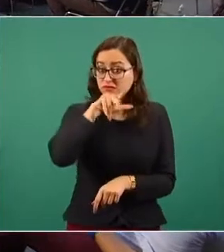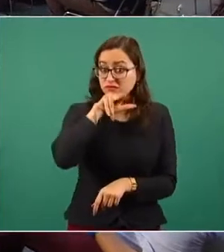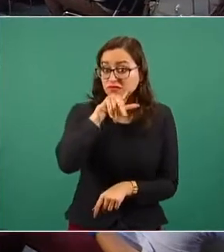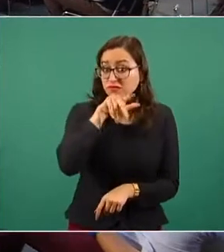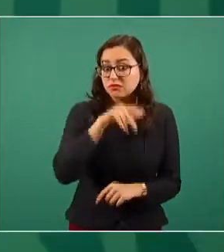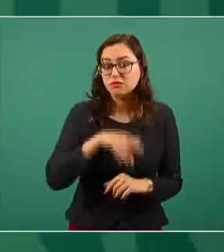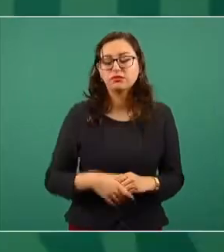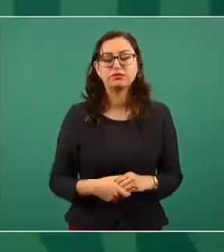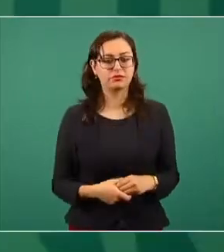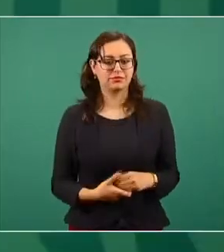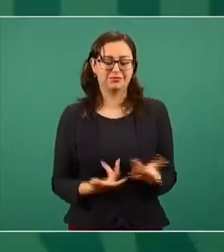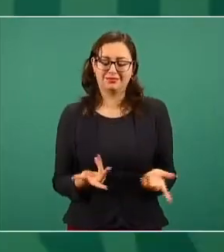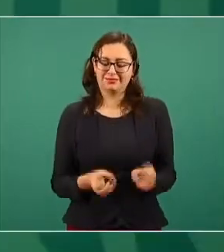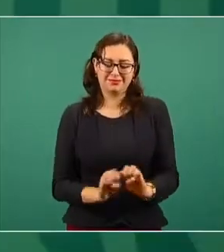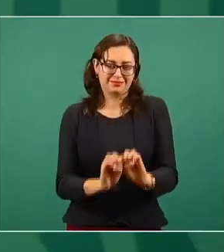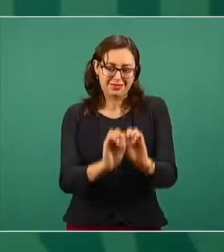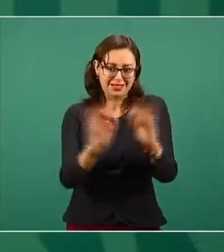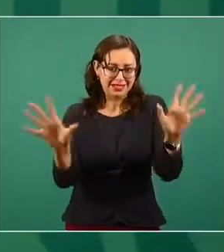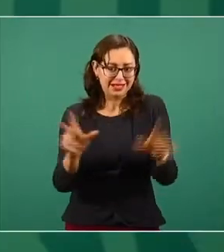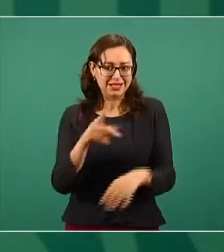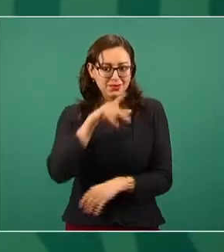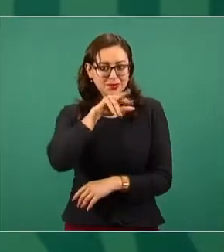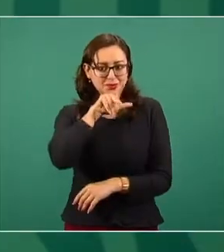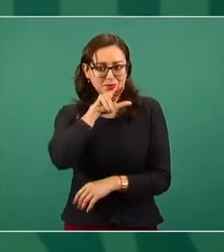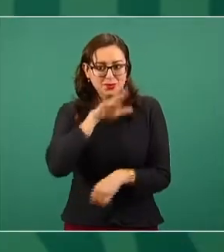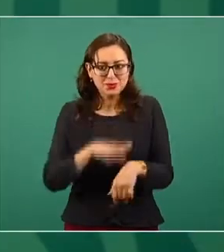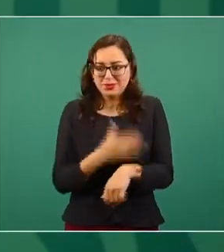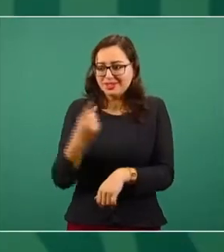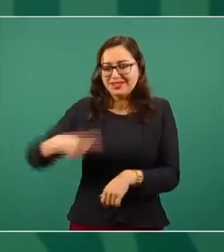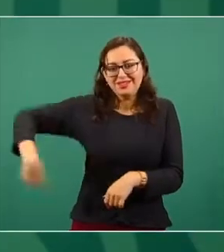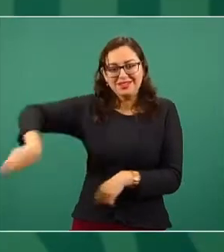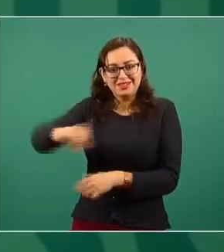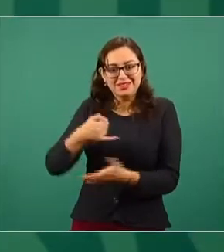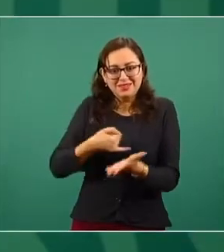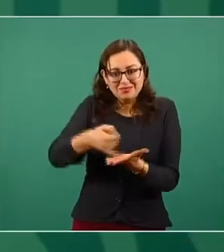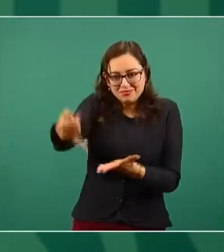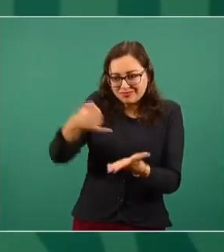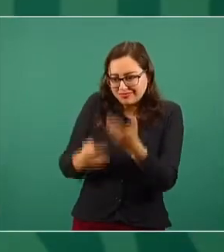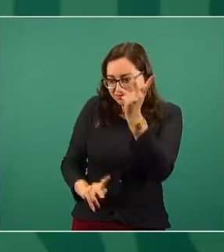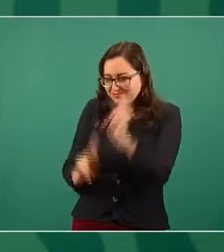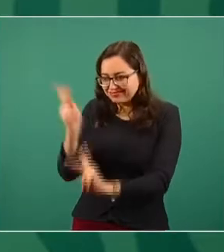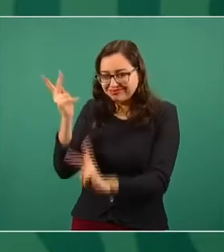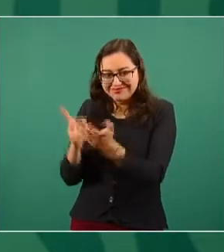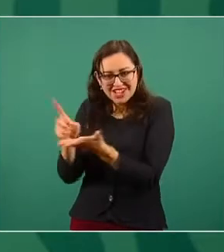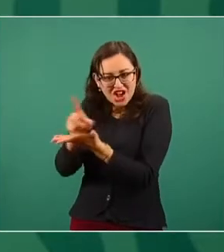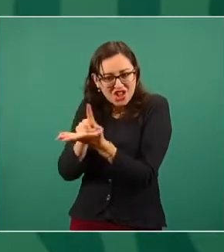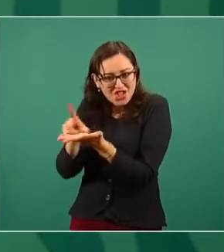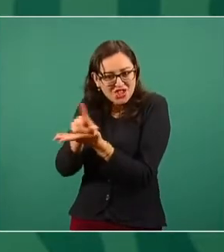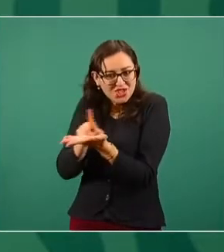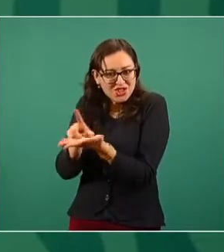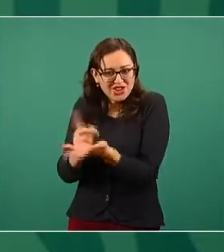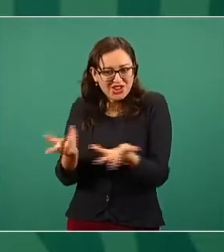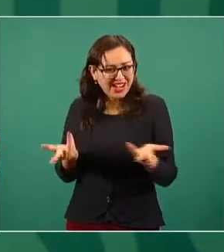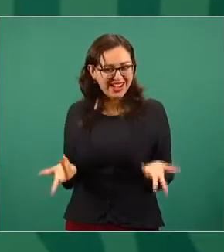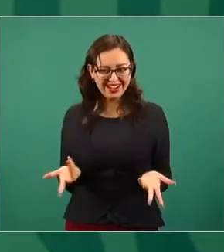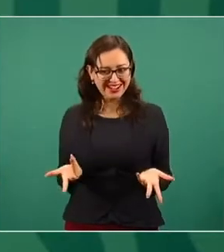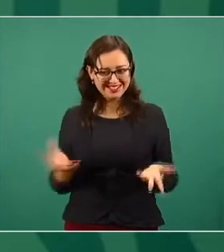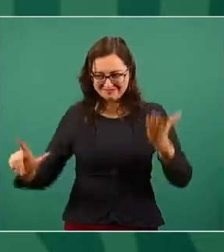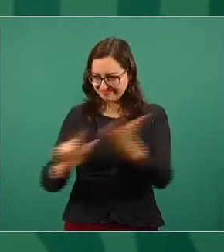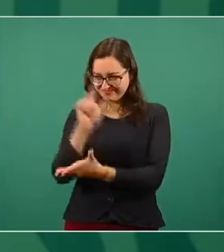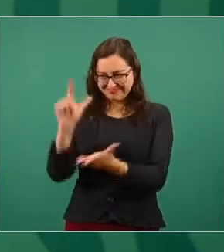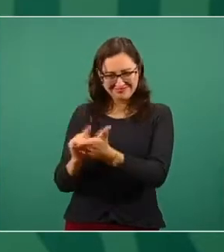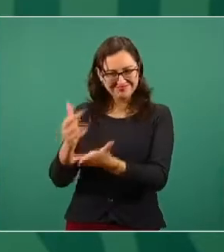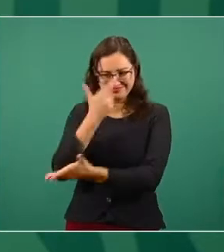efectivamente están en la ilegalidad estos plantíos y obviamente el ejército está